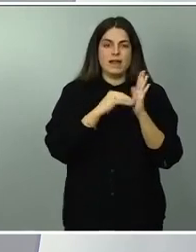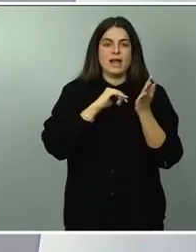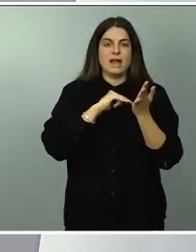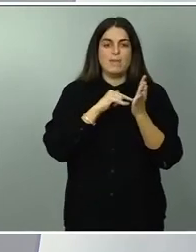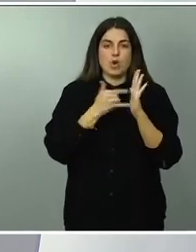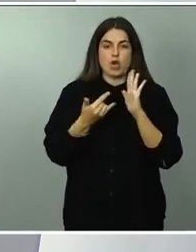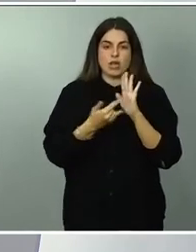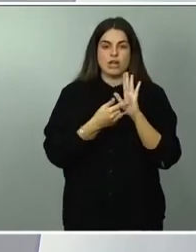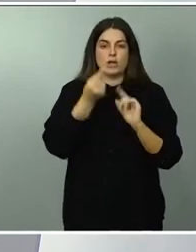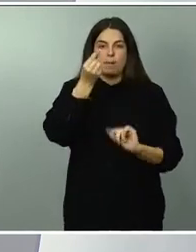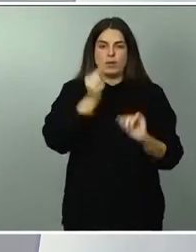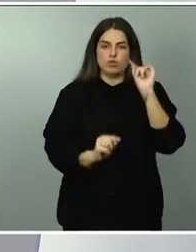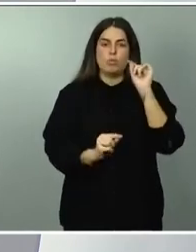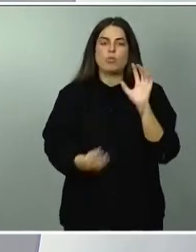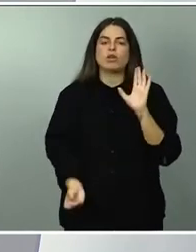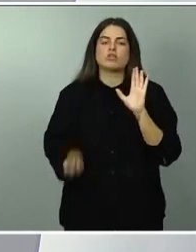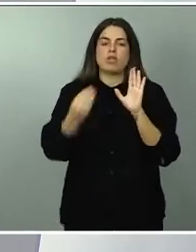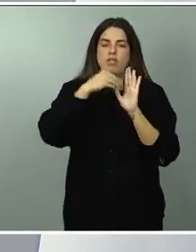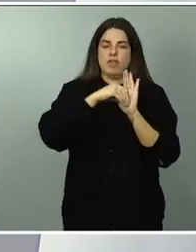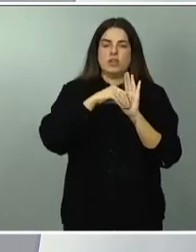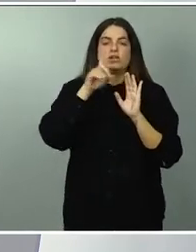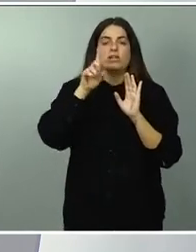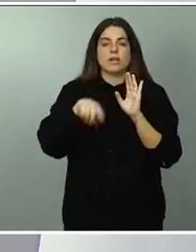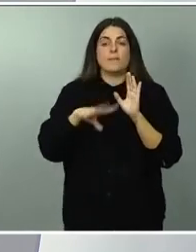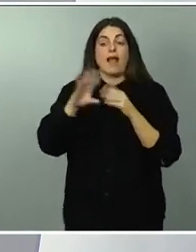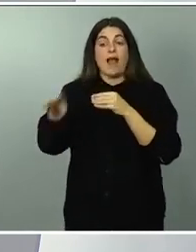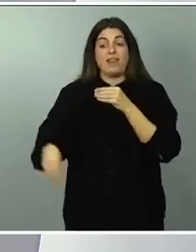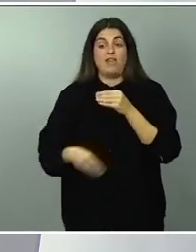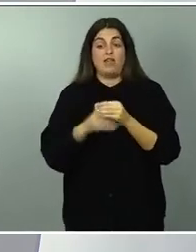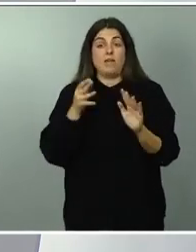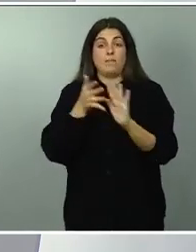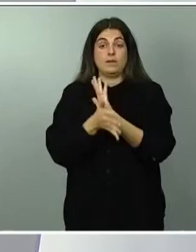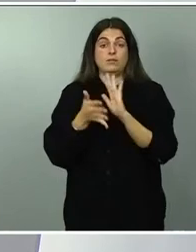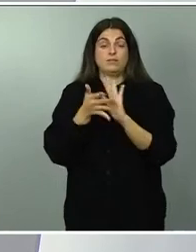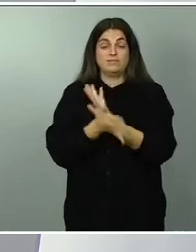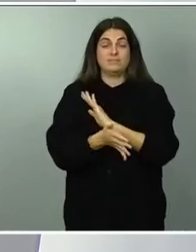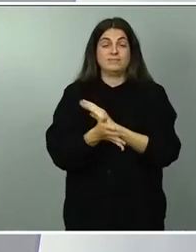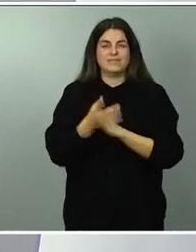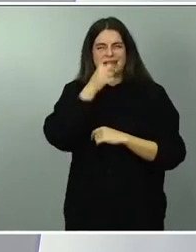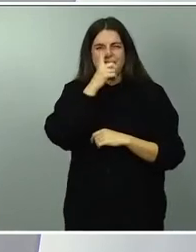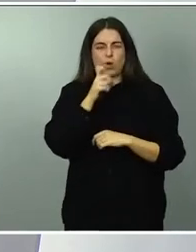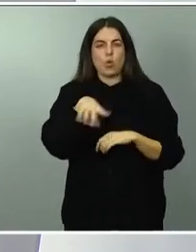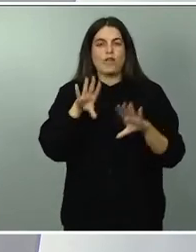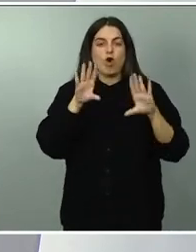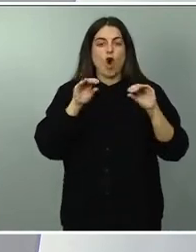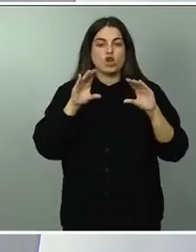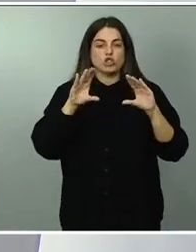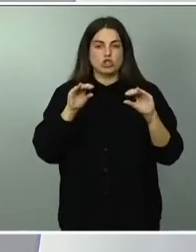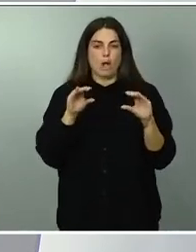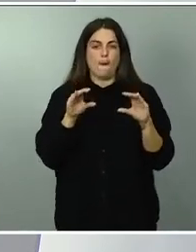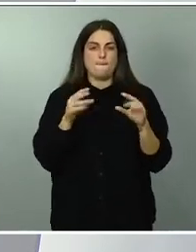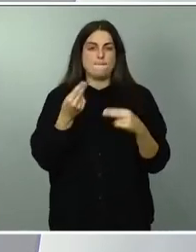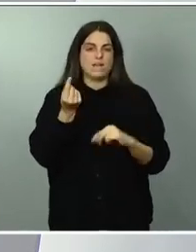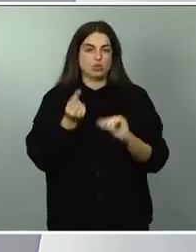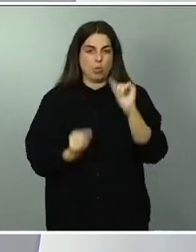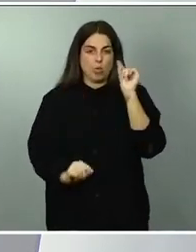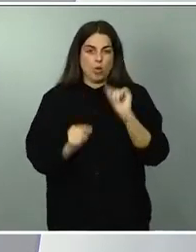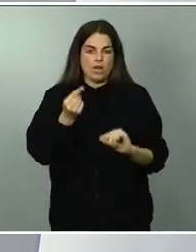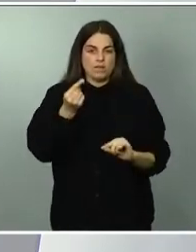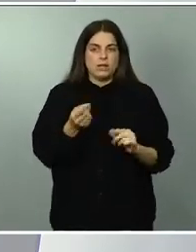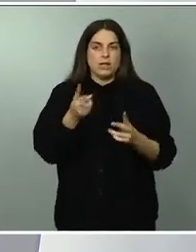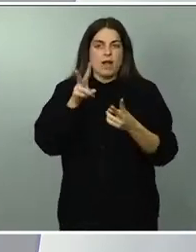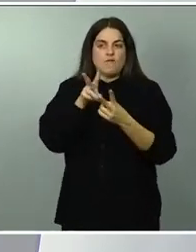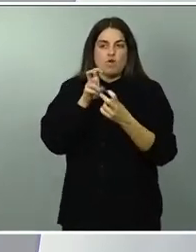y en la explicación adicional del recuerdan ustedes colchón presupuestario que comunicamos a Bruselas para